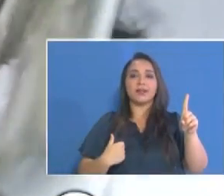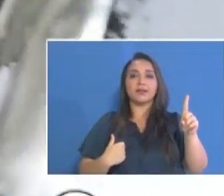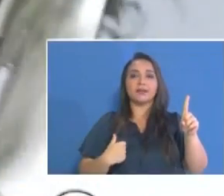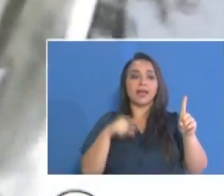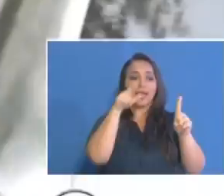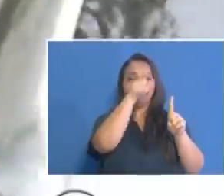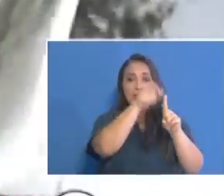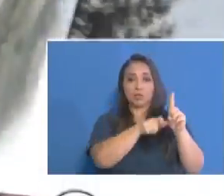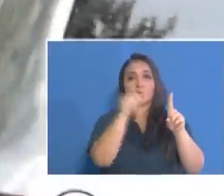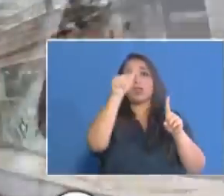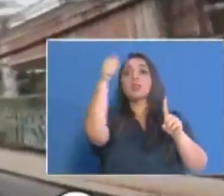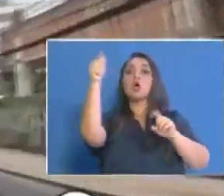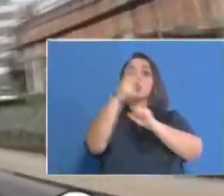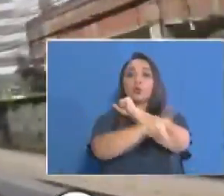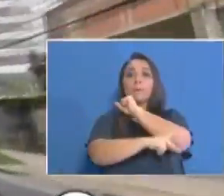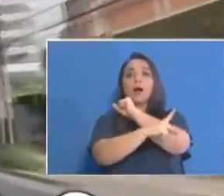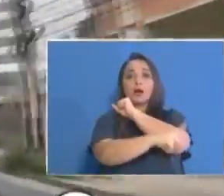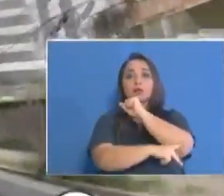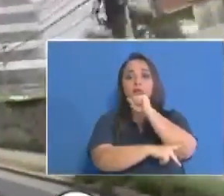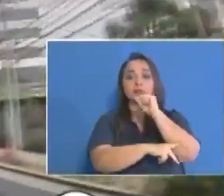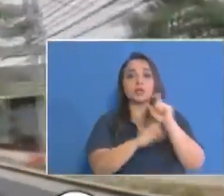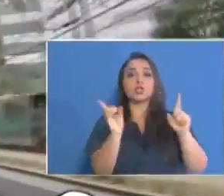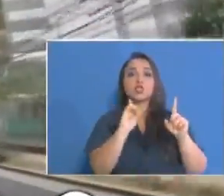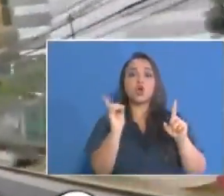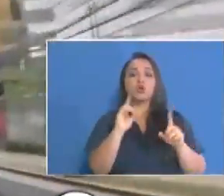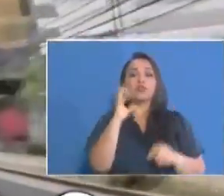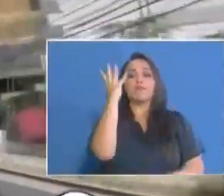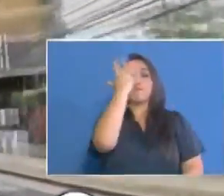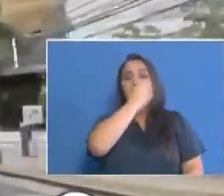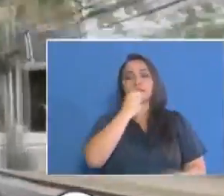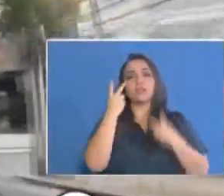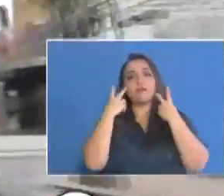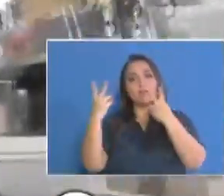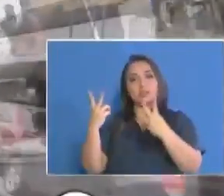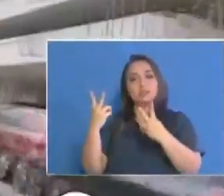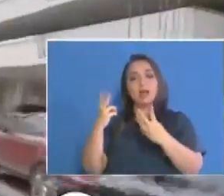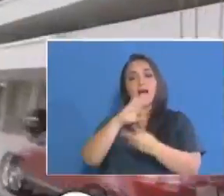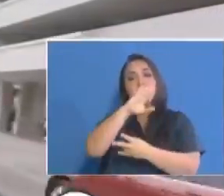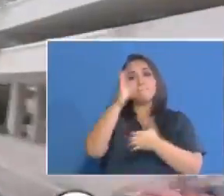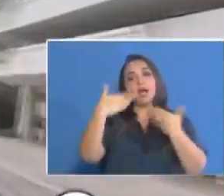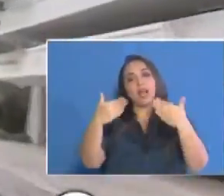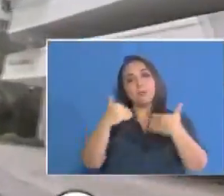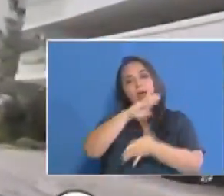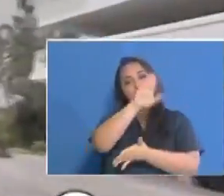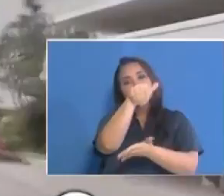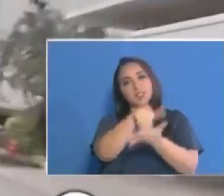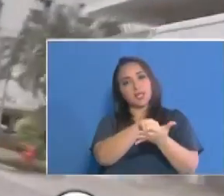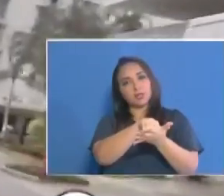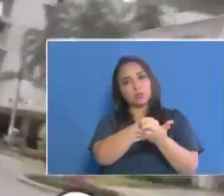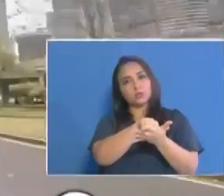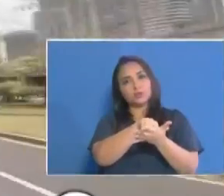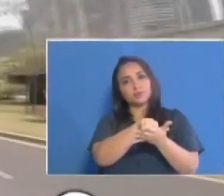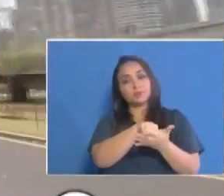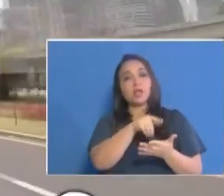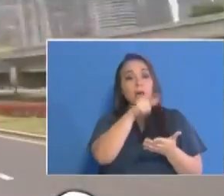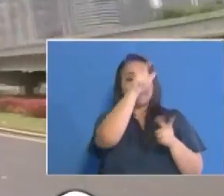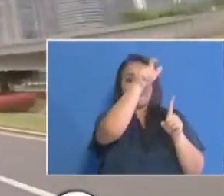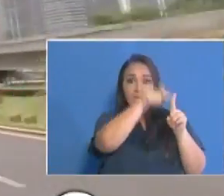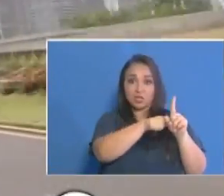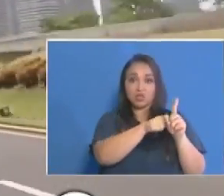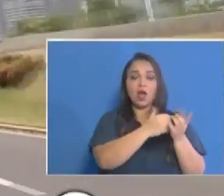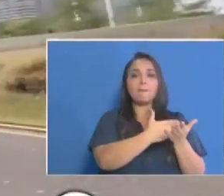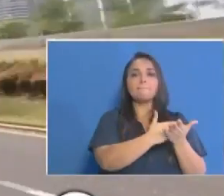nacionalidad extranjera en el sector de Bella Vista en la ciudad de Capital quien estaba vendiendo